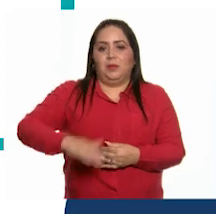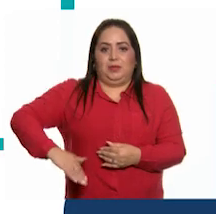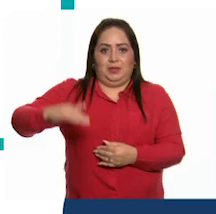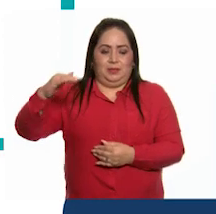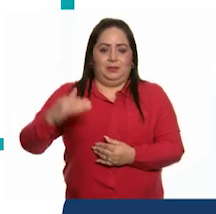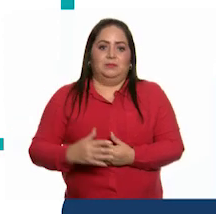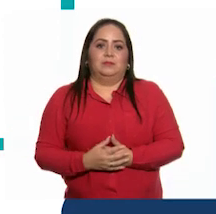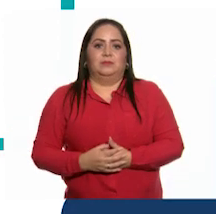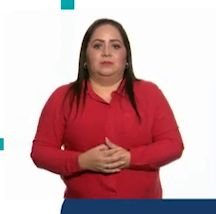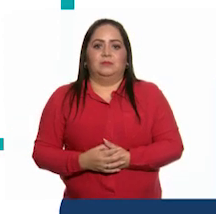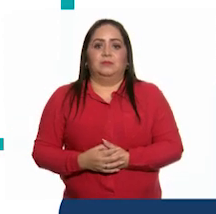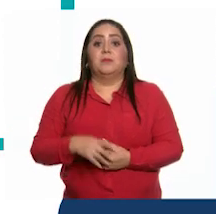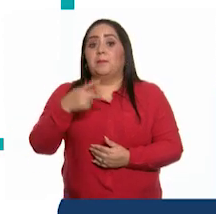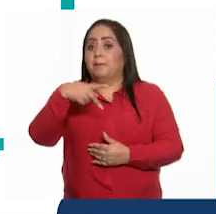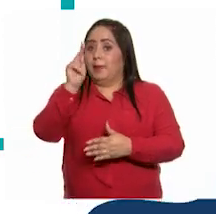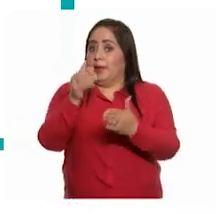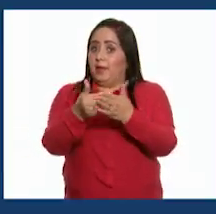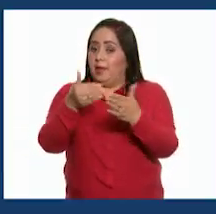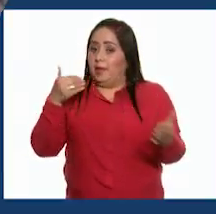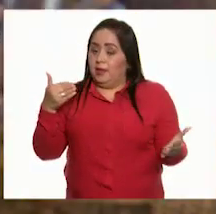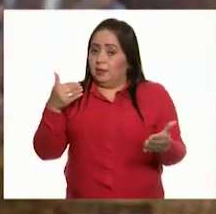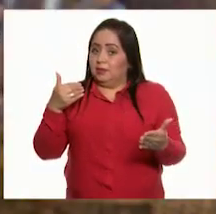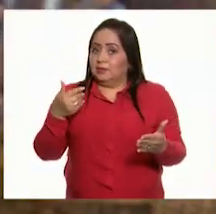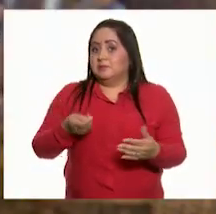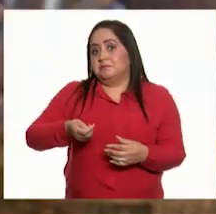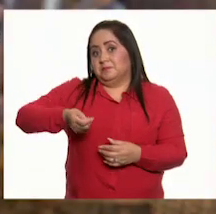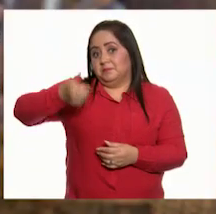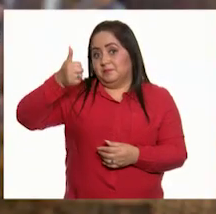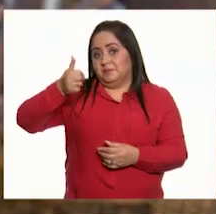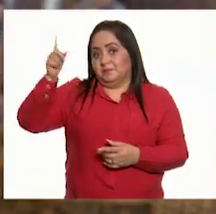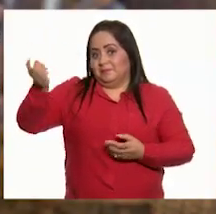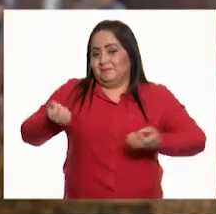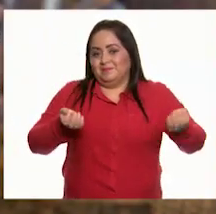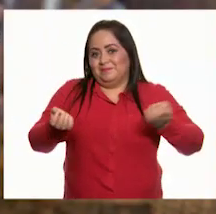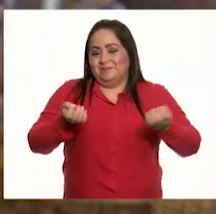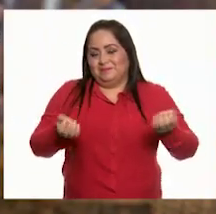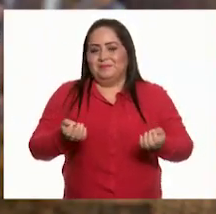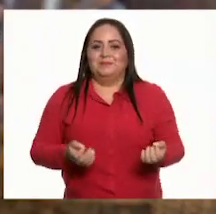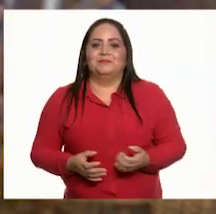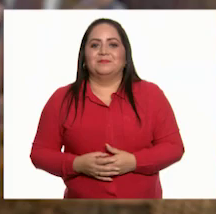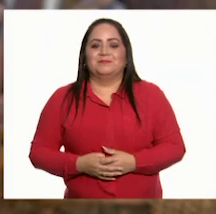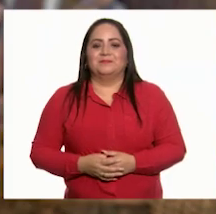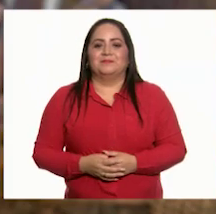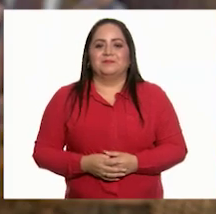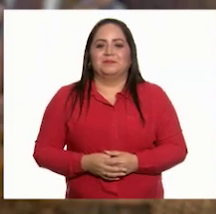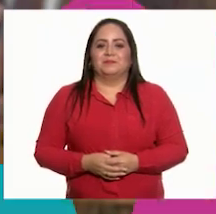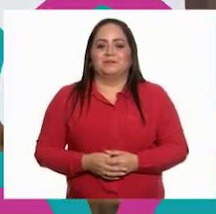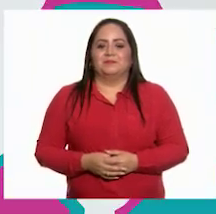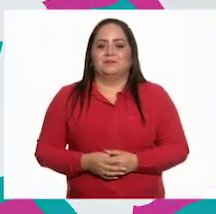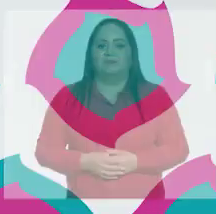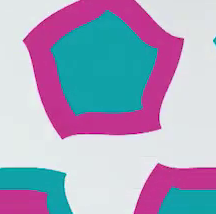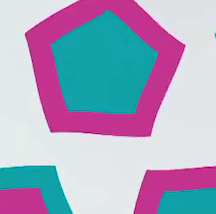lengua materna Pero antes A movernos un poco ¡No, la próxima!